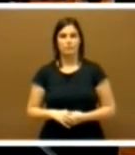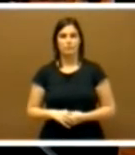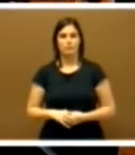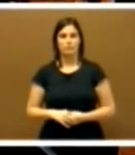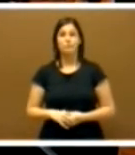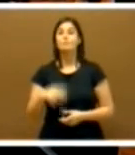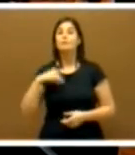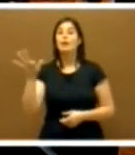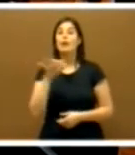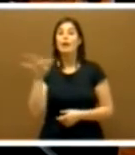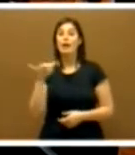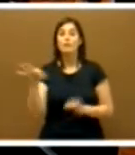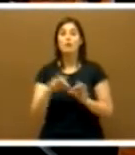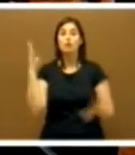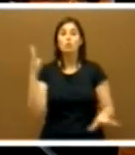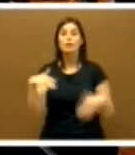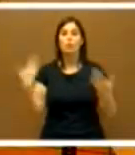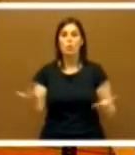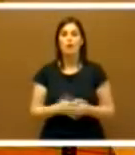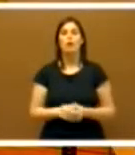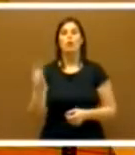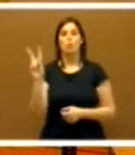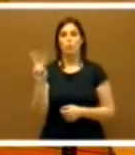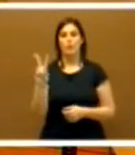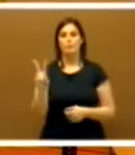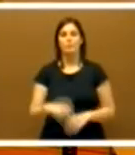La letra extraída por sorteo es la letra V.